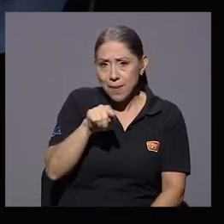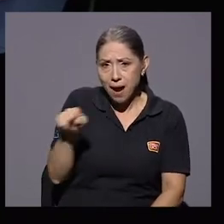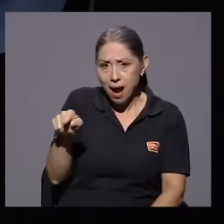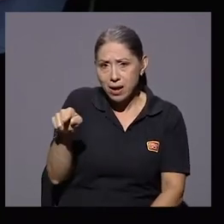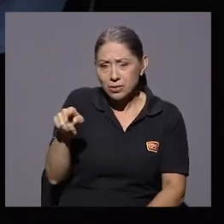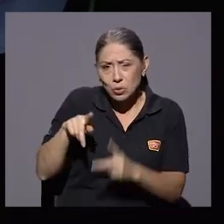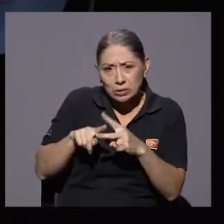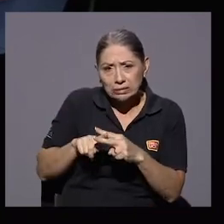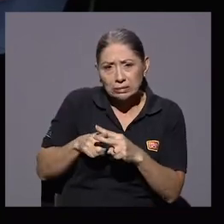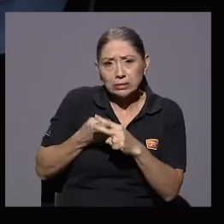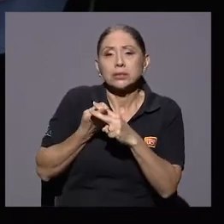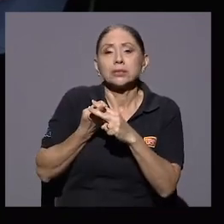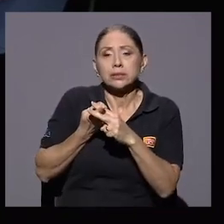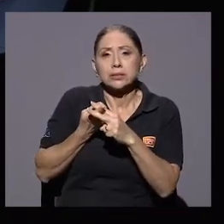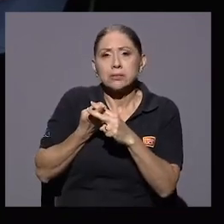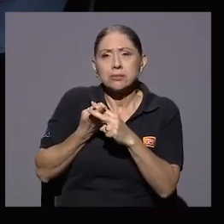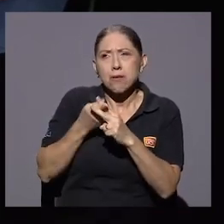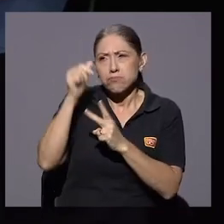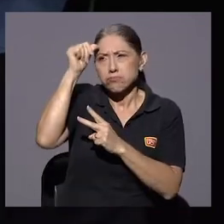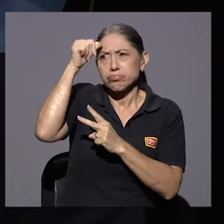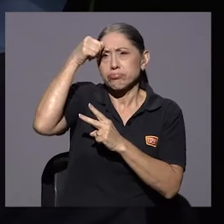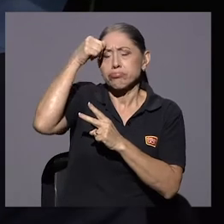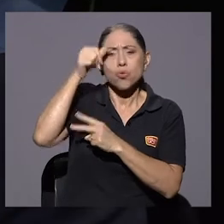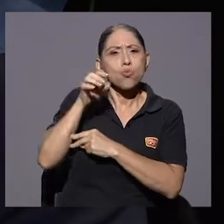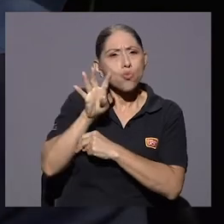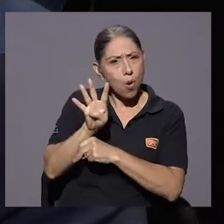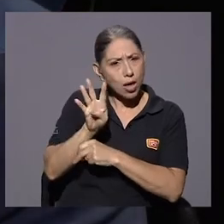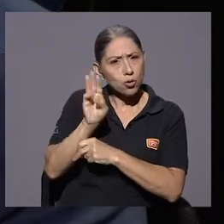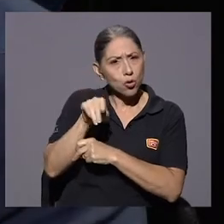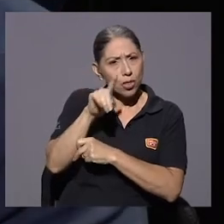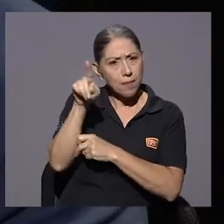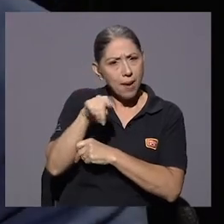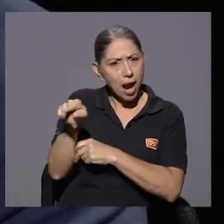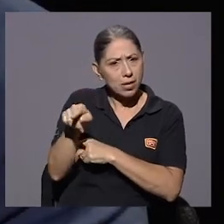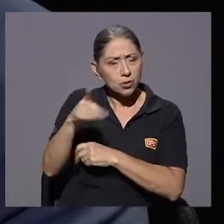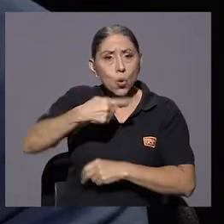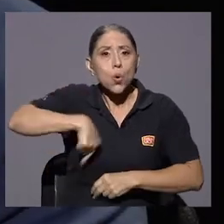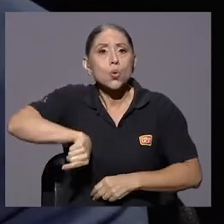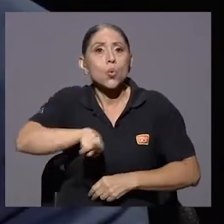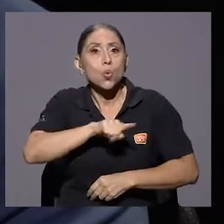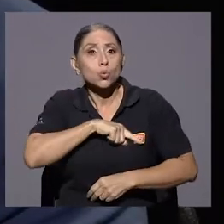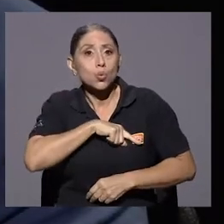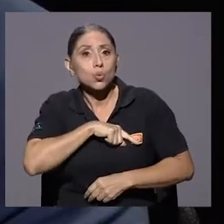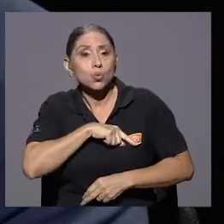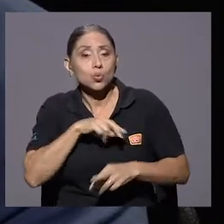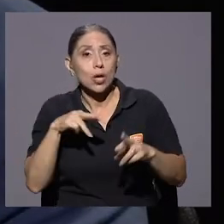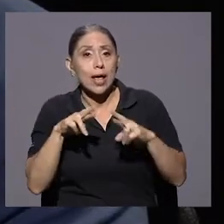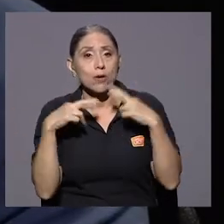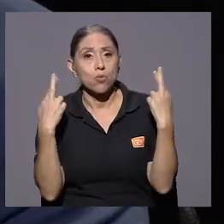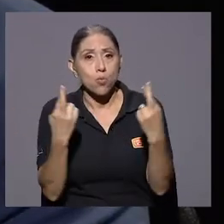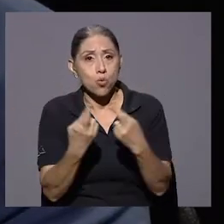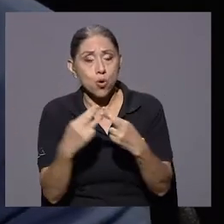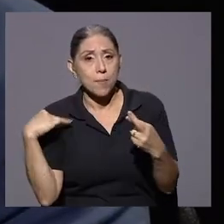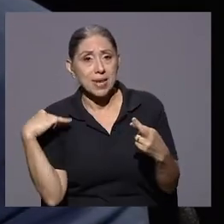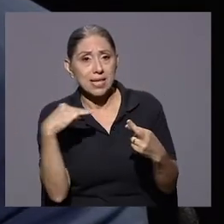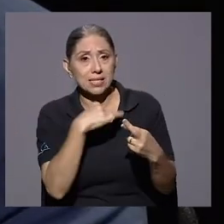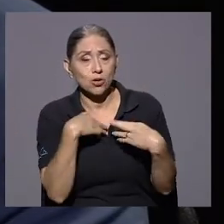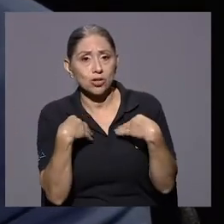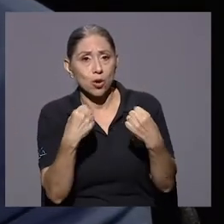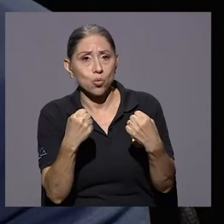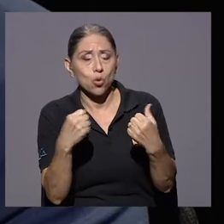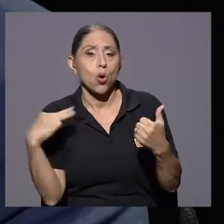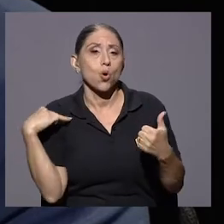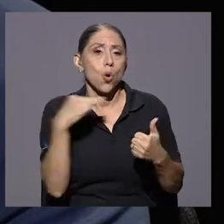inicio del mes de marzo, en el 4 de marzo, tuvimos una reunión en el Ministerio de Salud con el